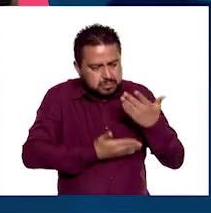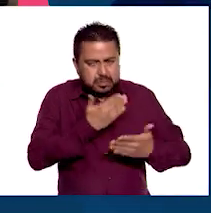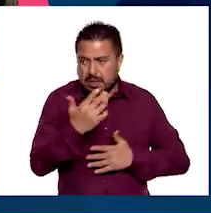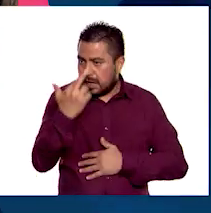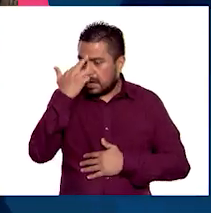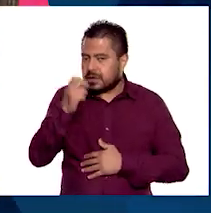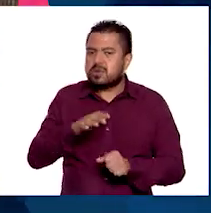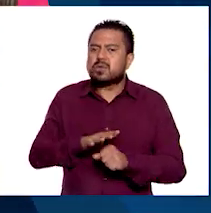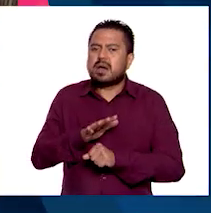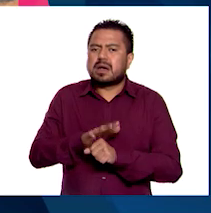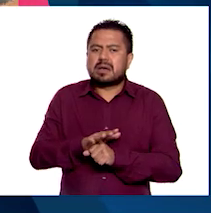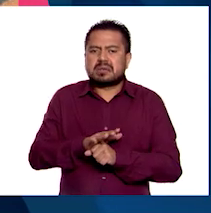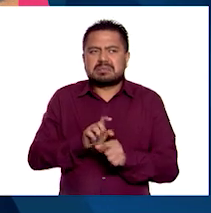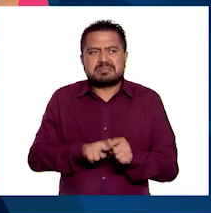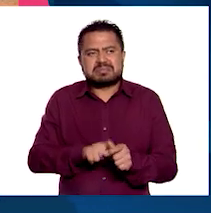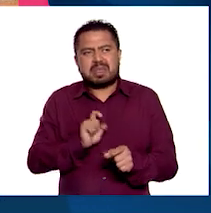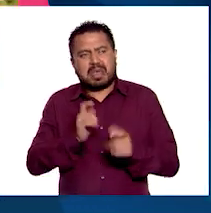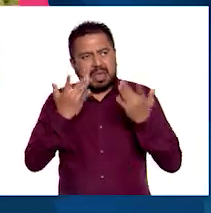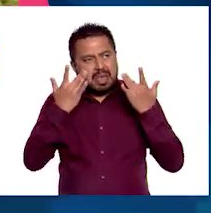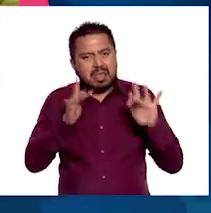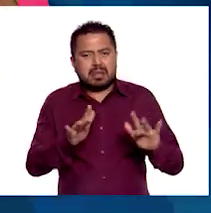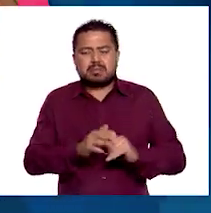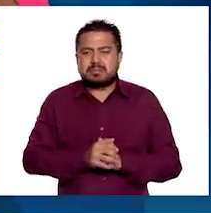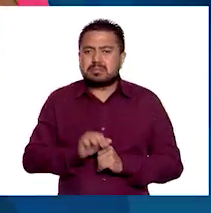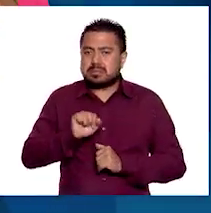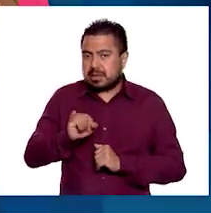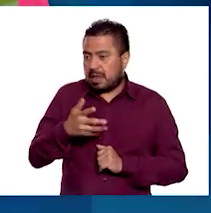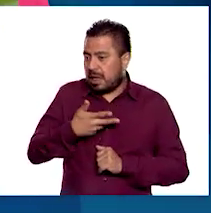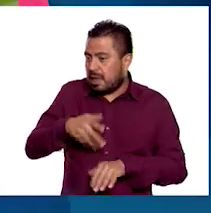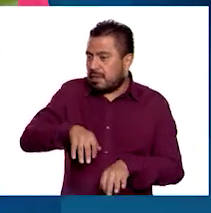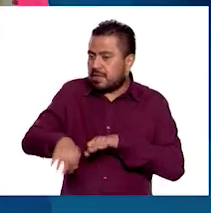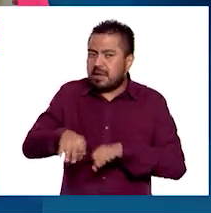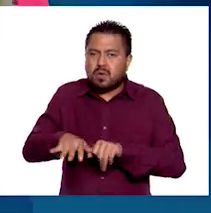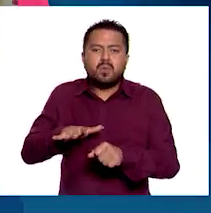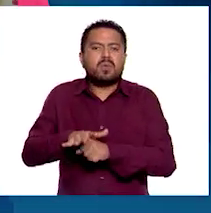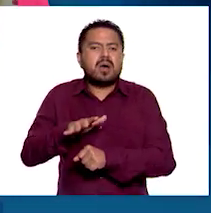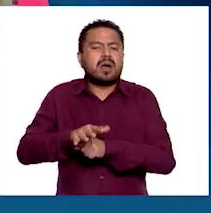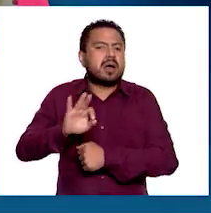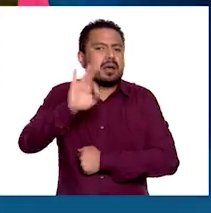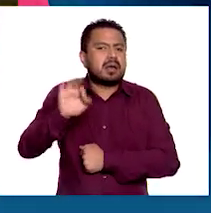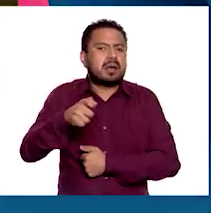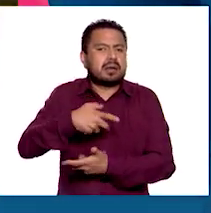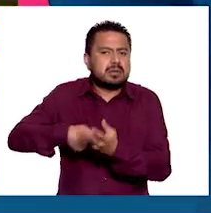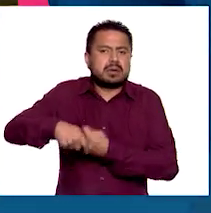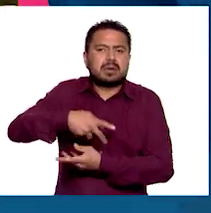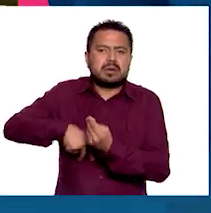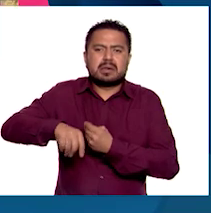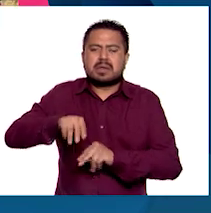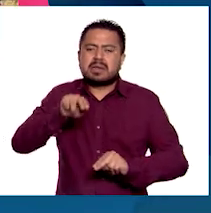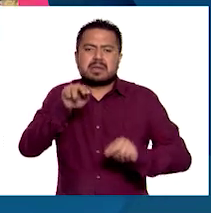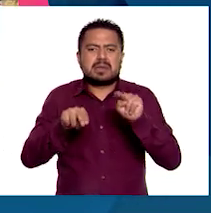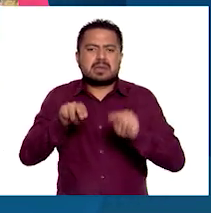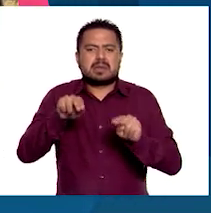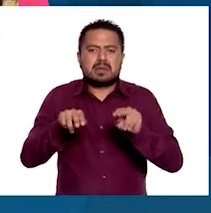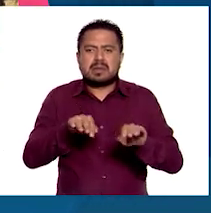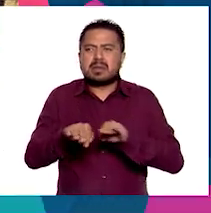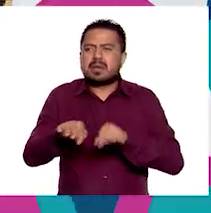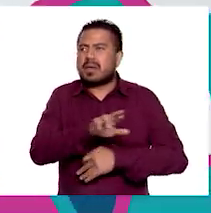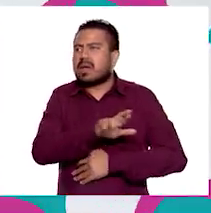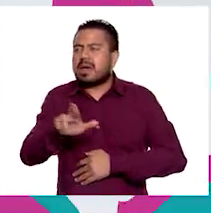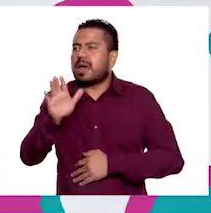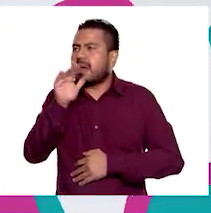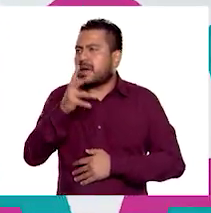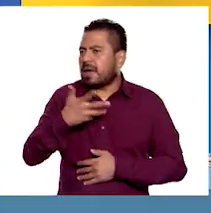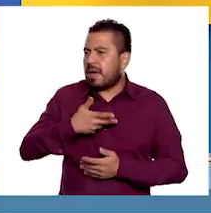razones por las que desertan. Si tienen trabajo, ¿cuál es el promedio de ingreso y qué niveles de desempleo hay?